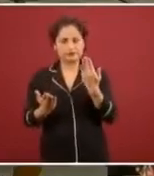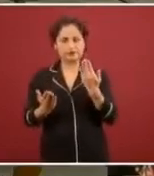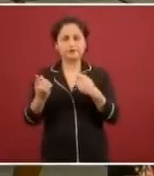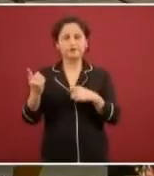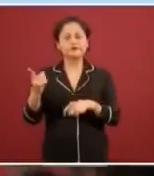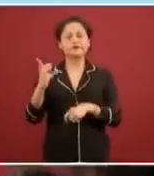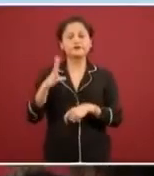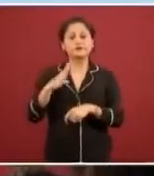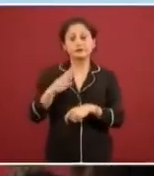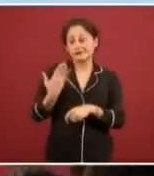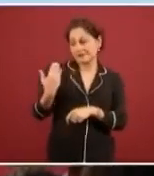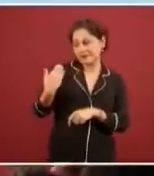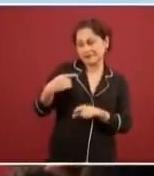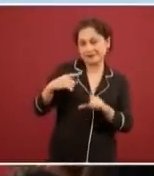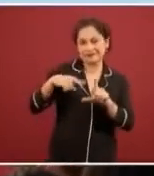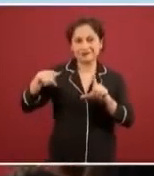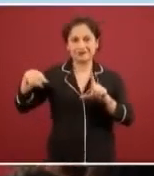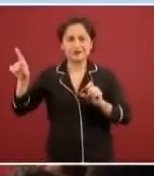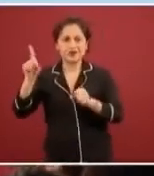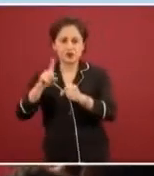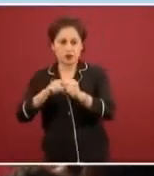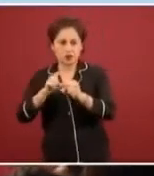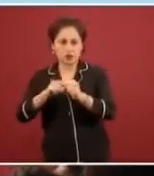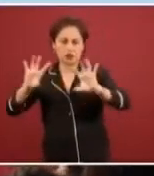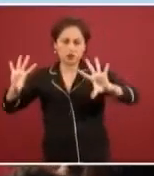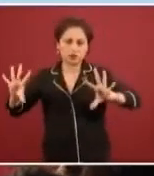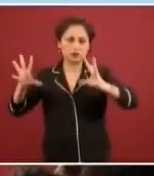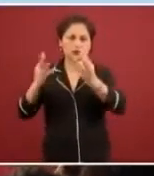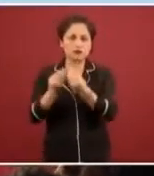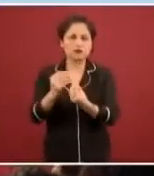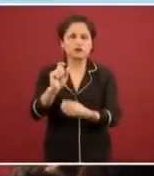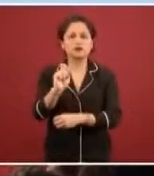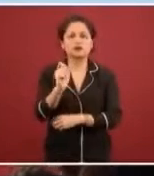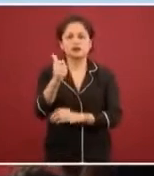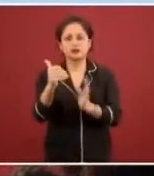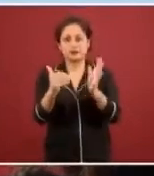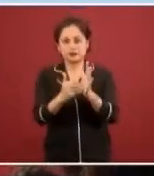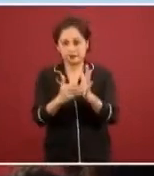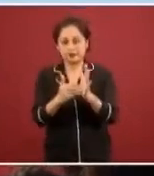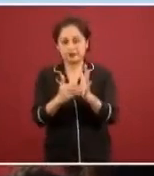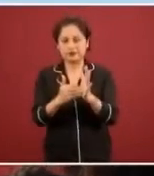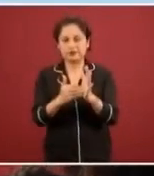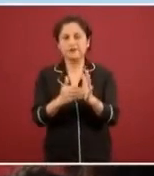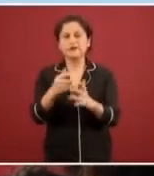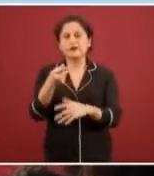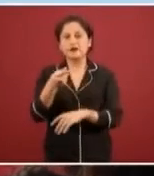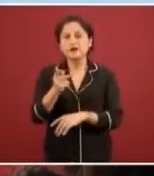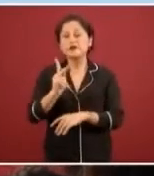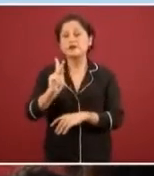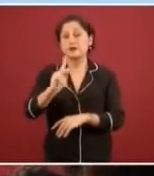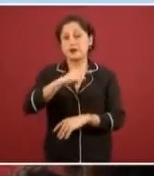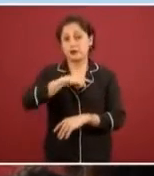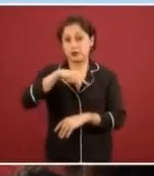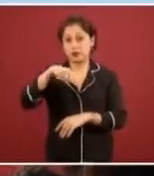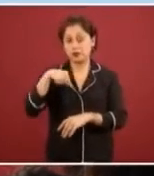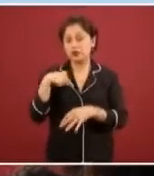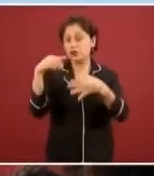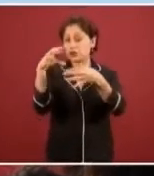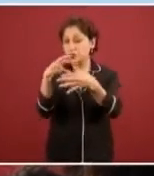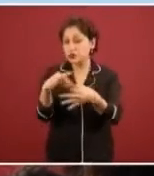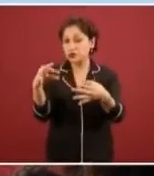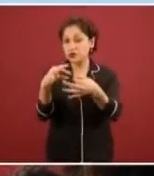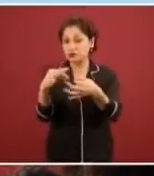colores que acabo de mostrar, información de las 26 mil, pero queremos hacer la demostración por